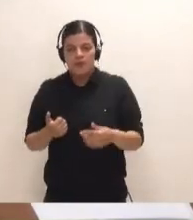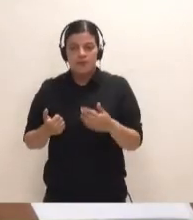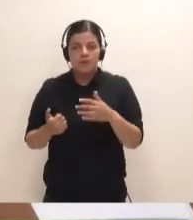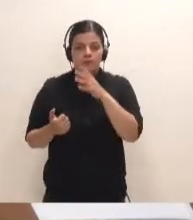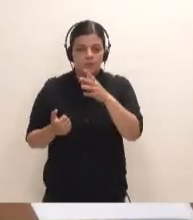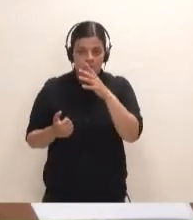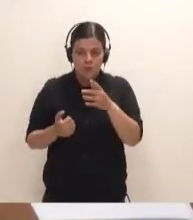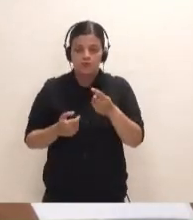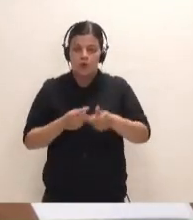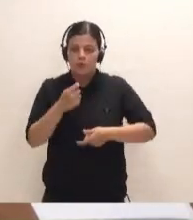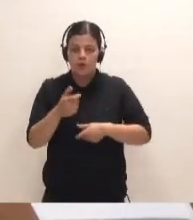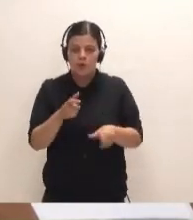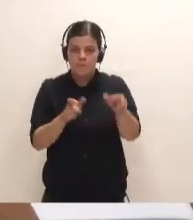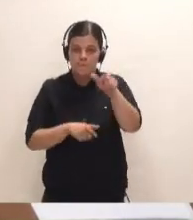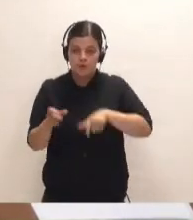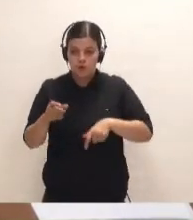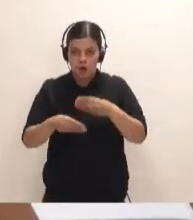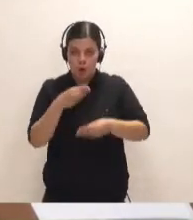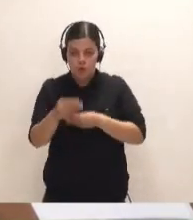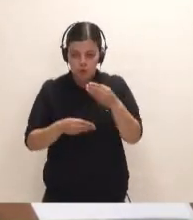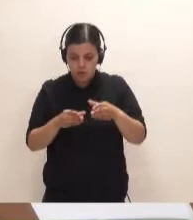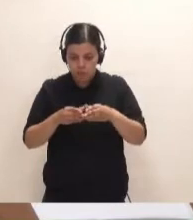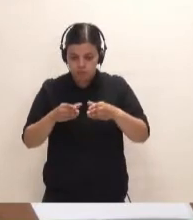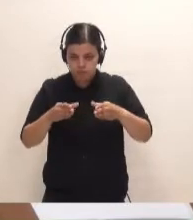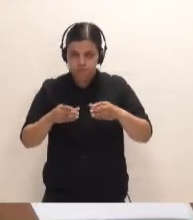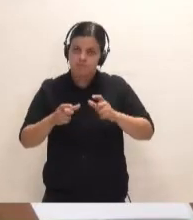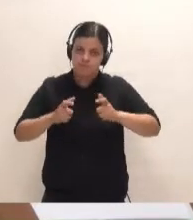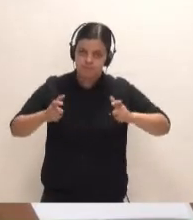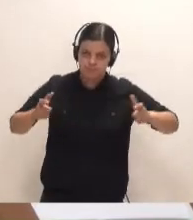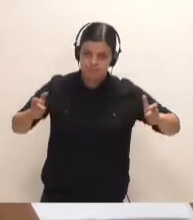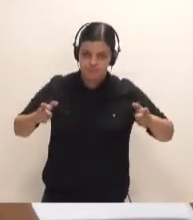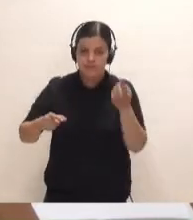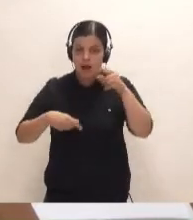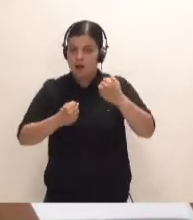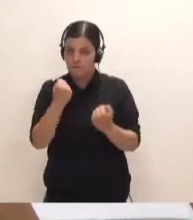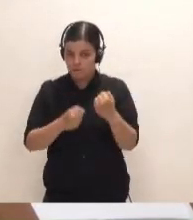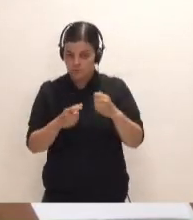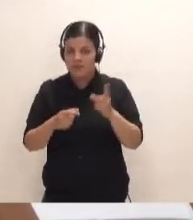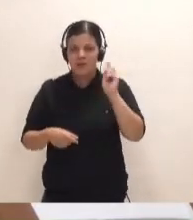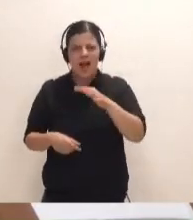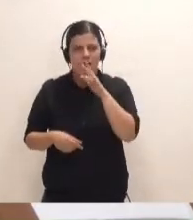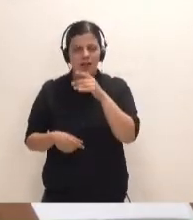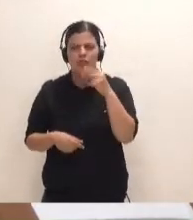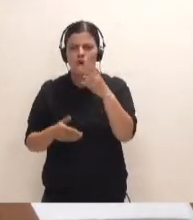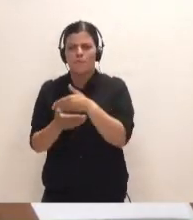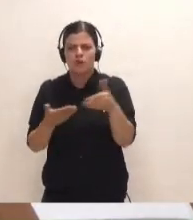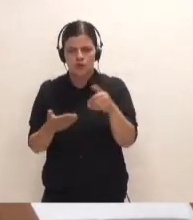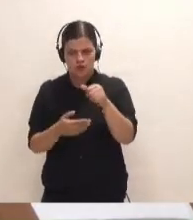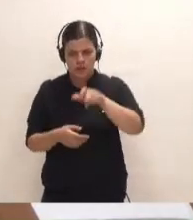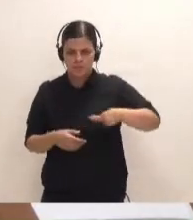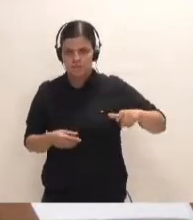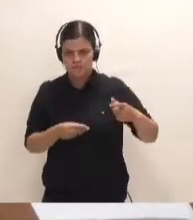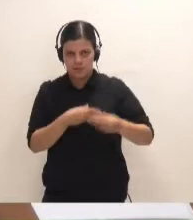el aumento paulatino de pasajeros y de vehículos, pensemos que hoy en día están cerca de los 2 millones de pasajeros los que